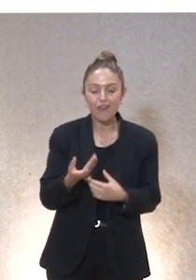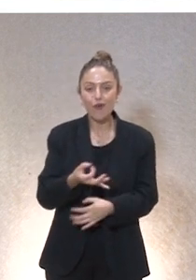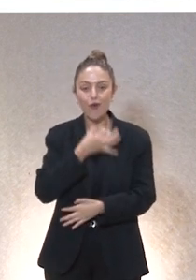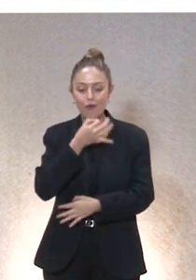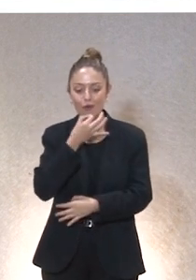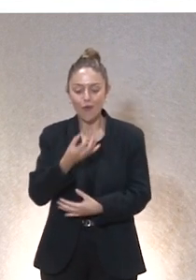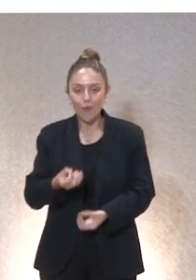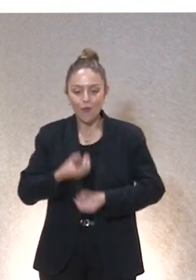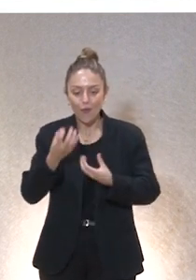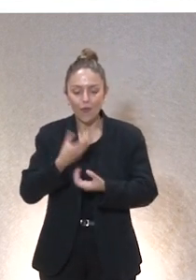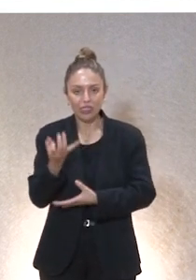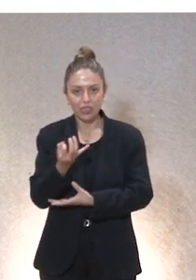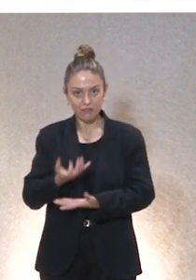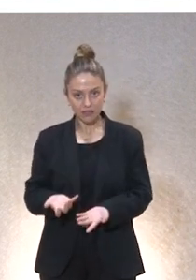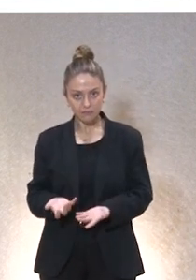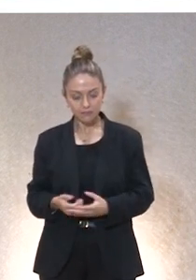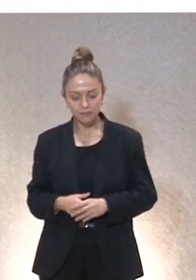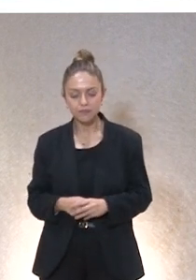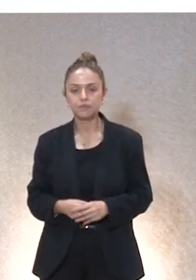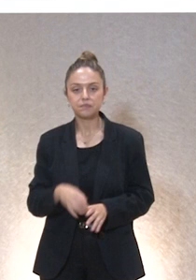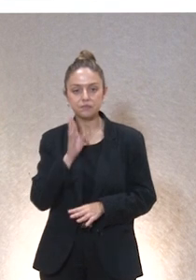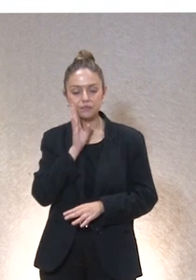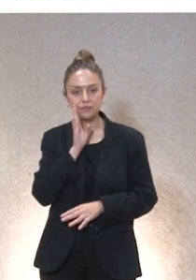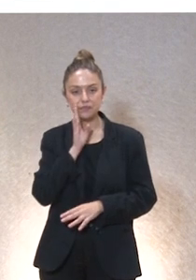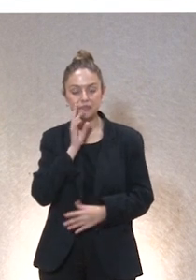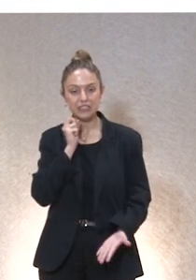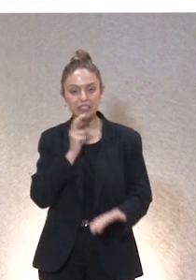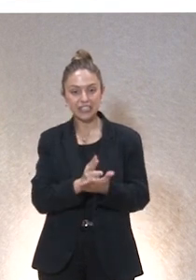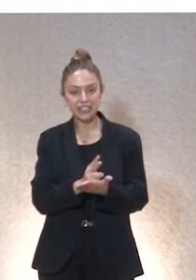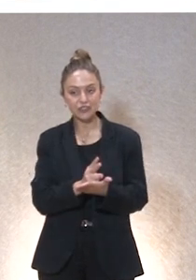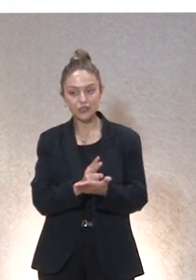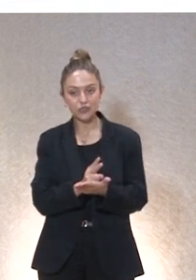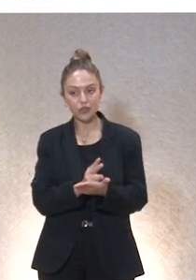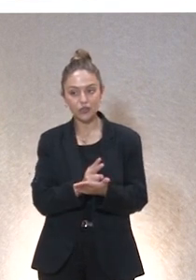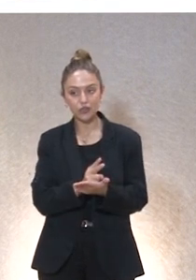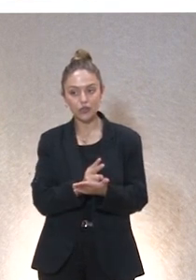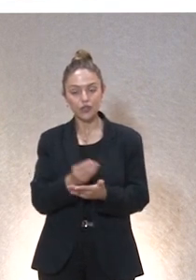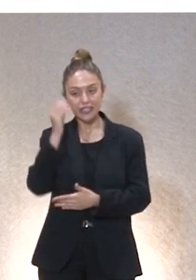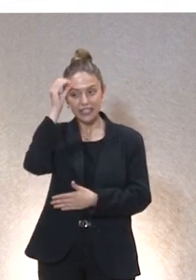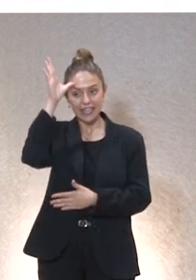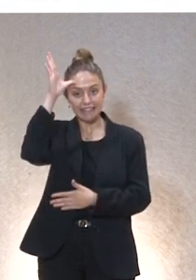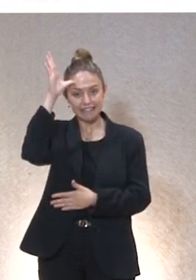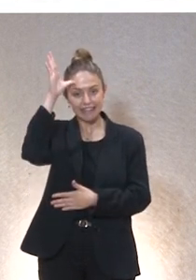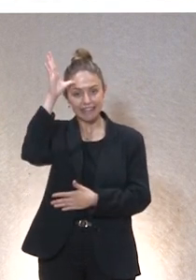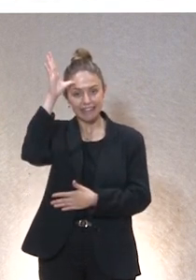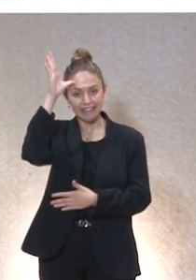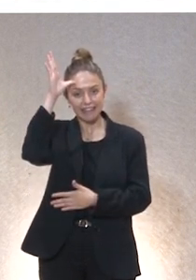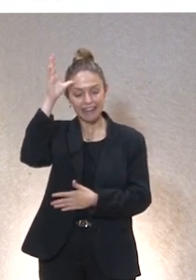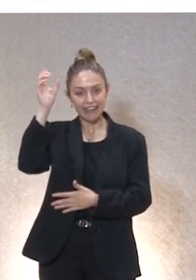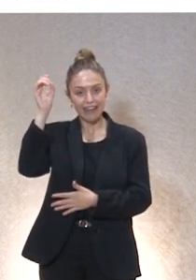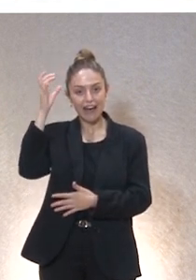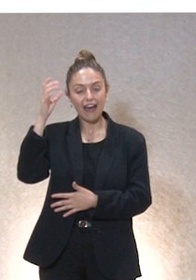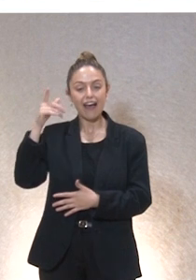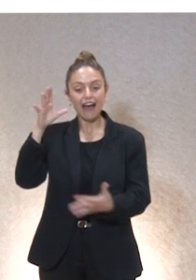para contar con ella. Como os decía, los retos, o a mi juicio uno de los retos de la inteligencia artificial está relacionado con